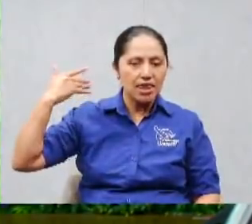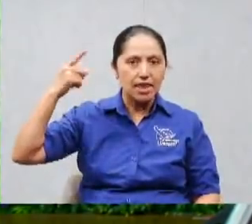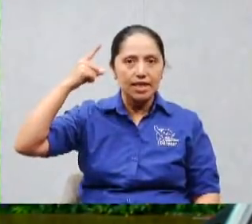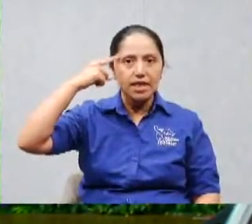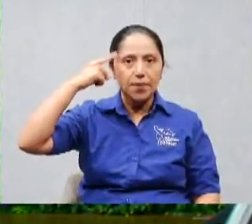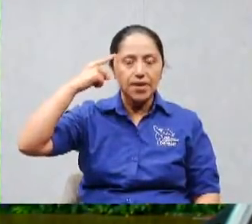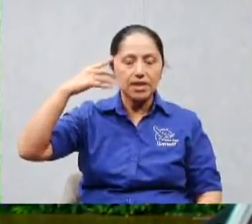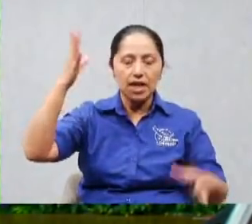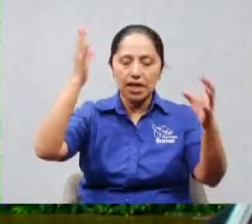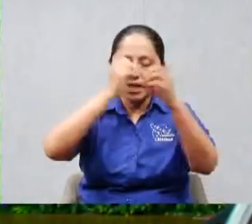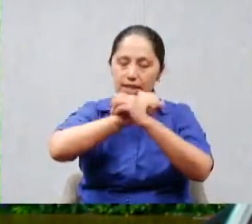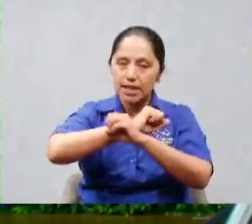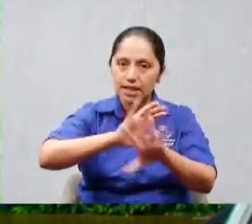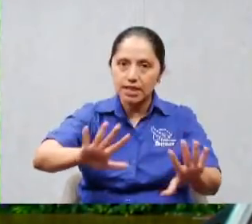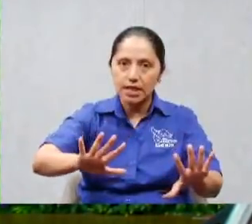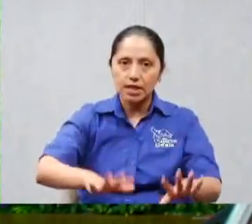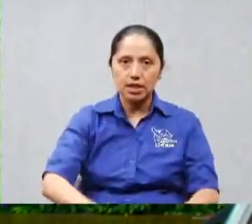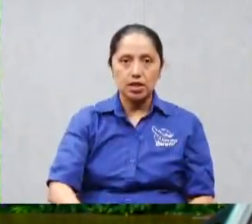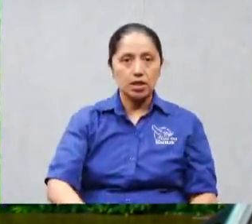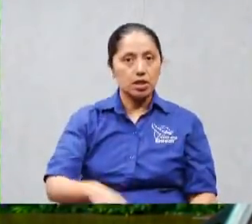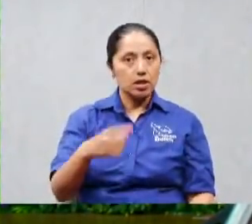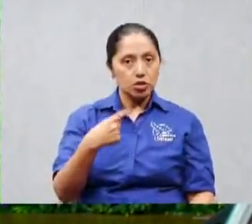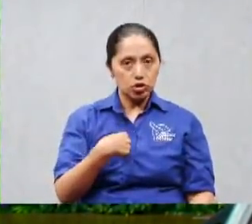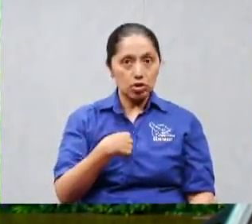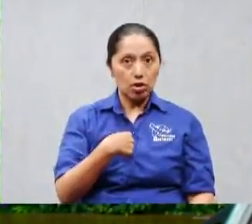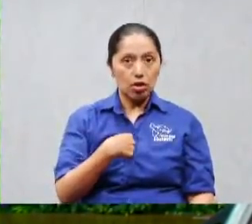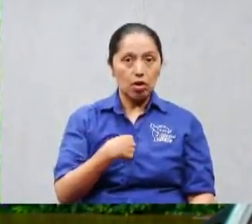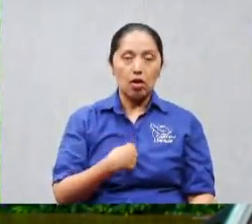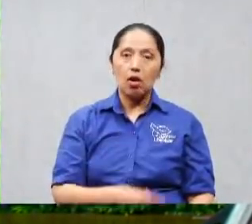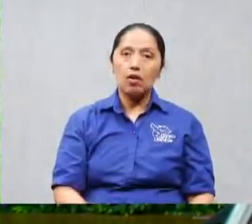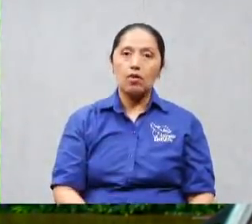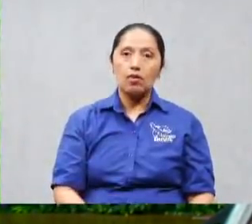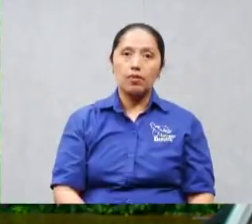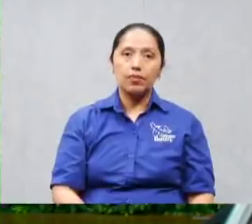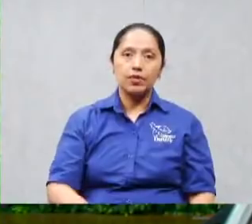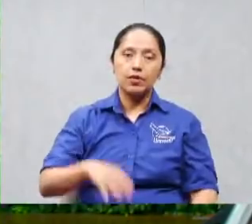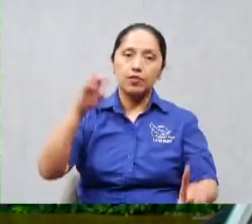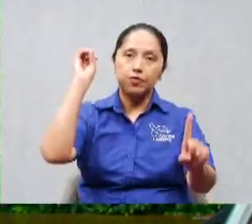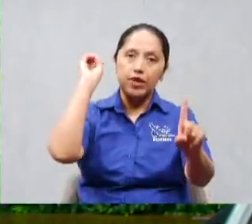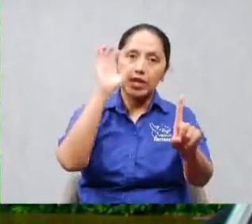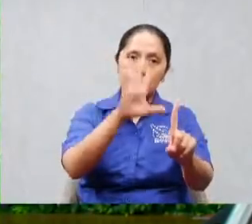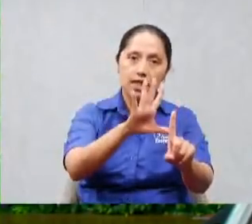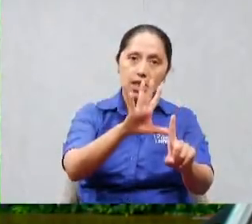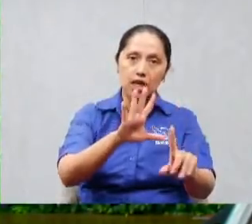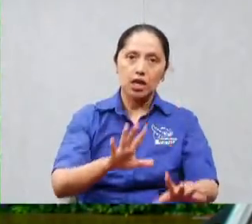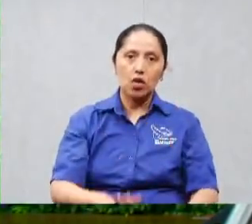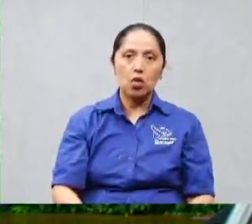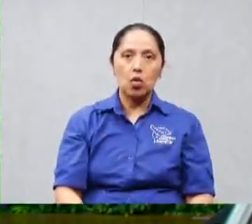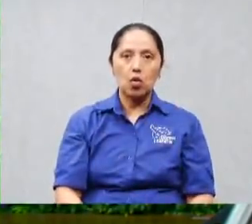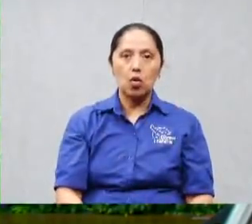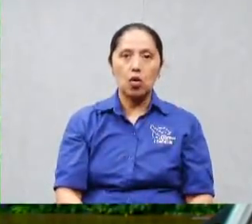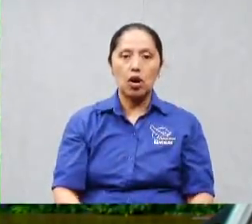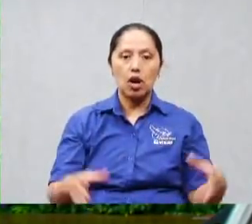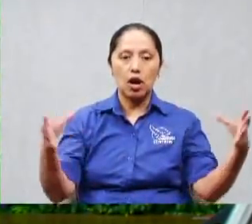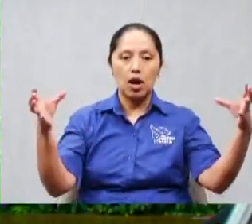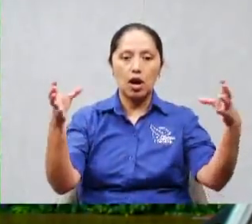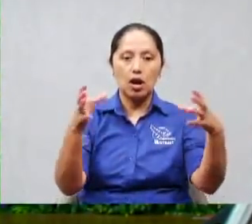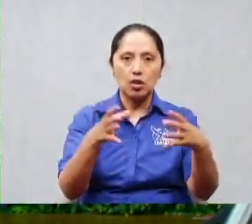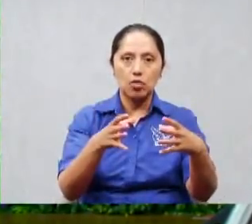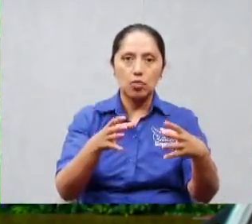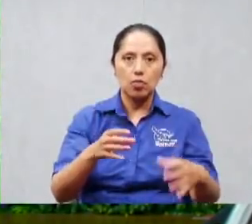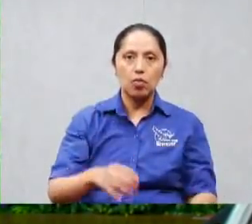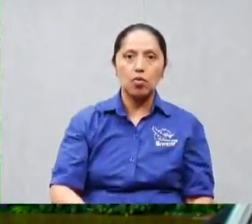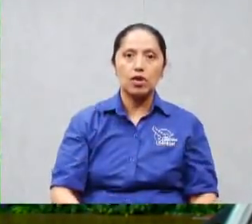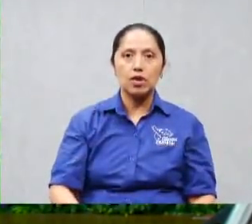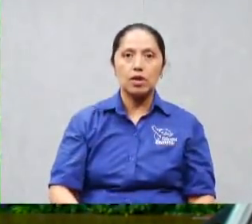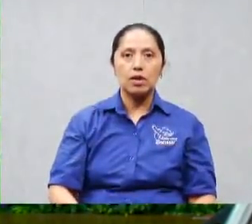mire yo bendigo al movimiento de los gedeones que el señor los bendiga porque tiene un corazón bien lindo